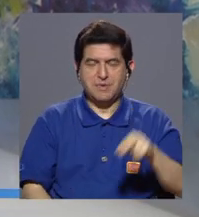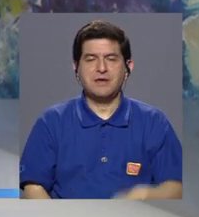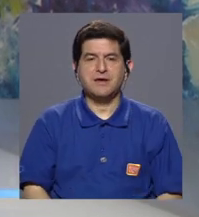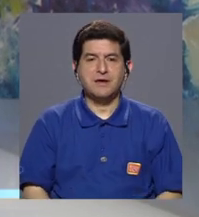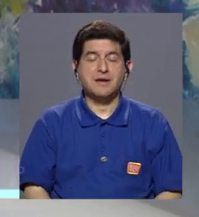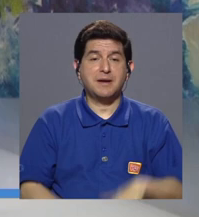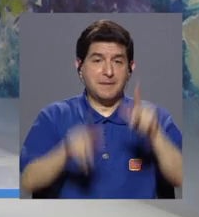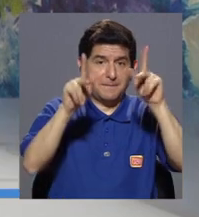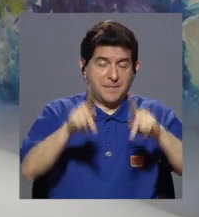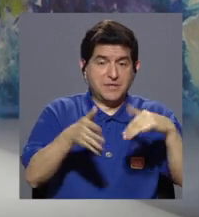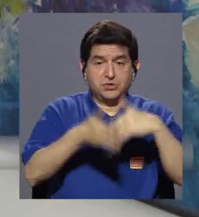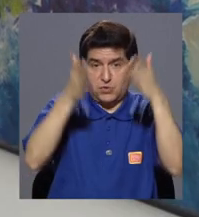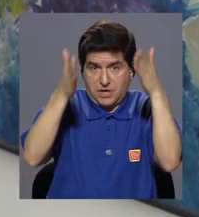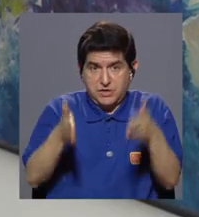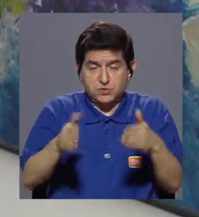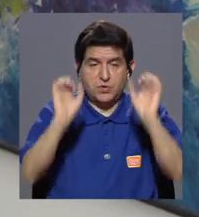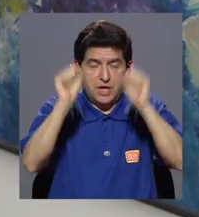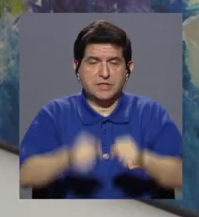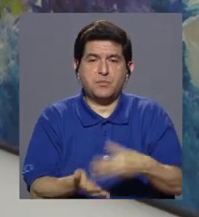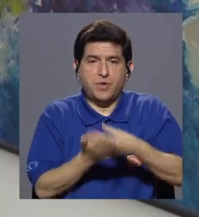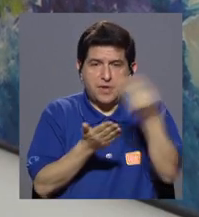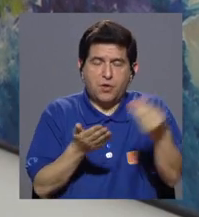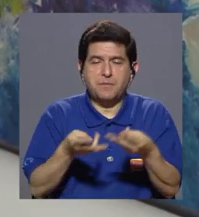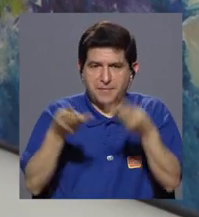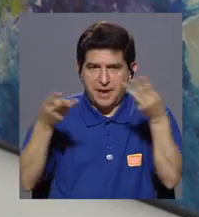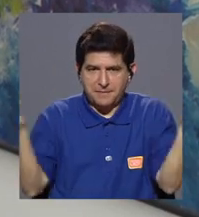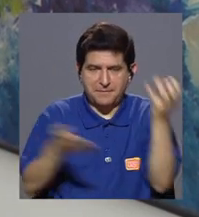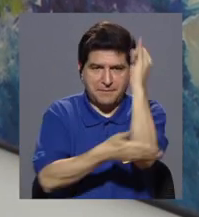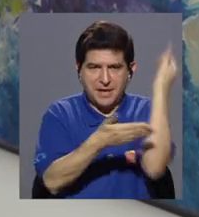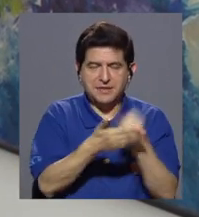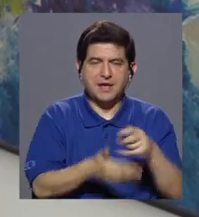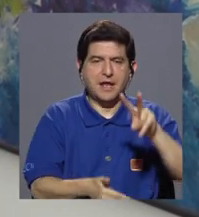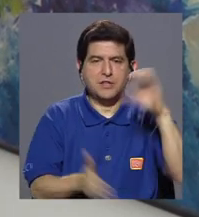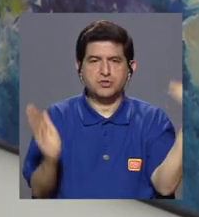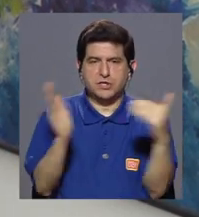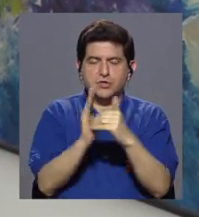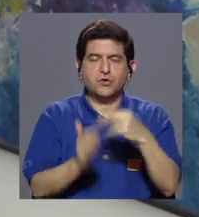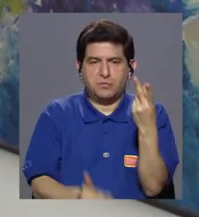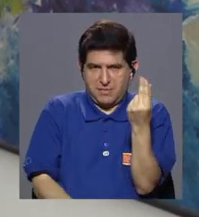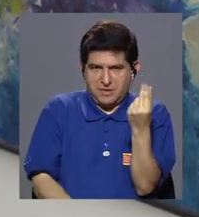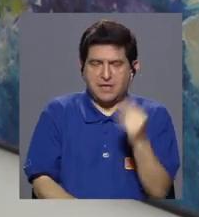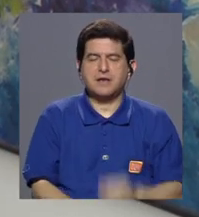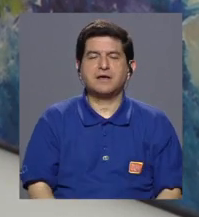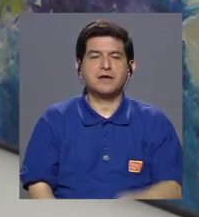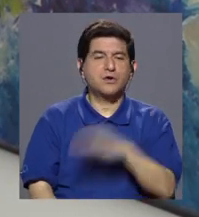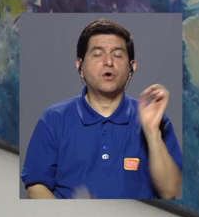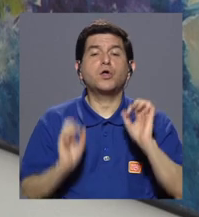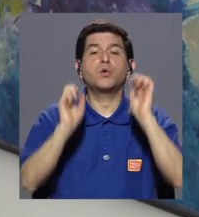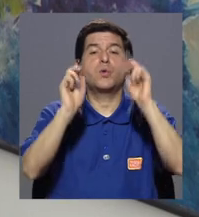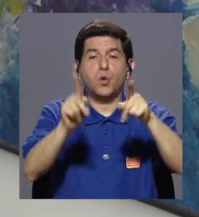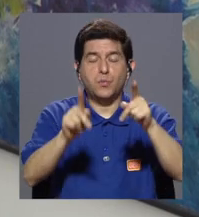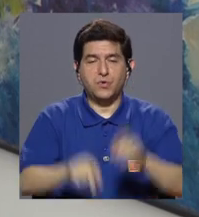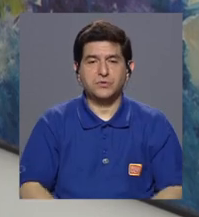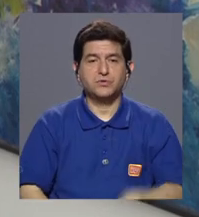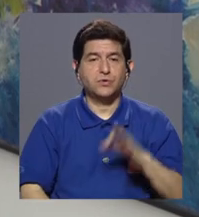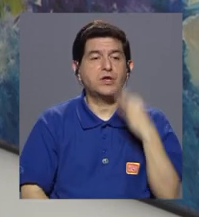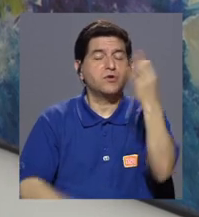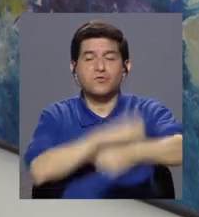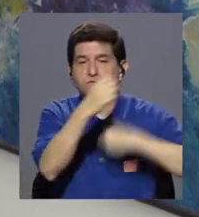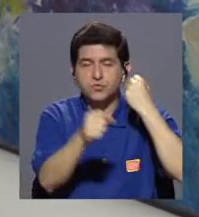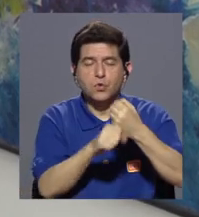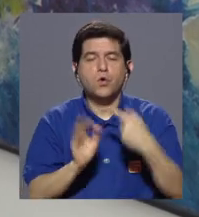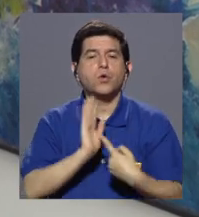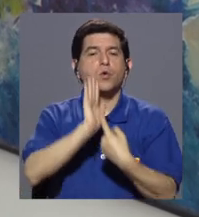para que él o la estudiante pueda comprar materiales de arte, 200 mil colones en efectivo y la oportunidad de que el año